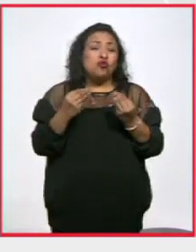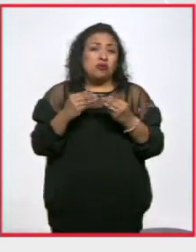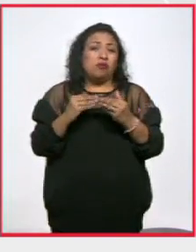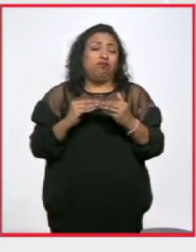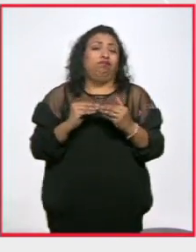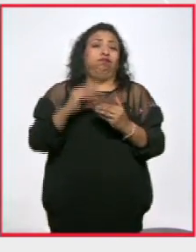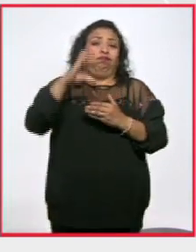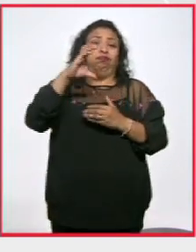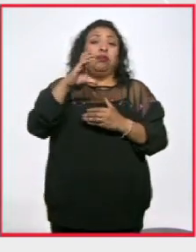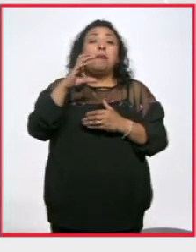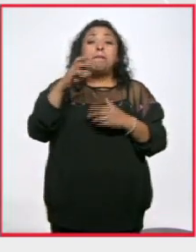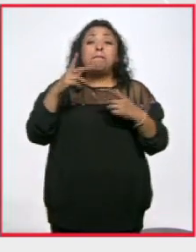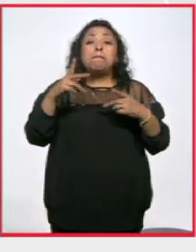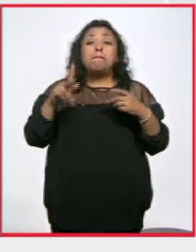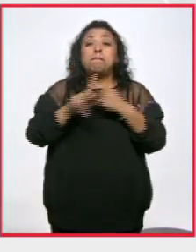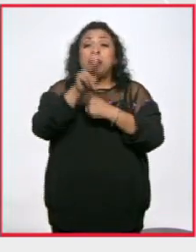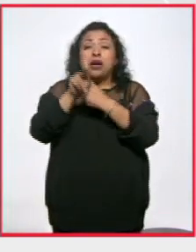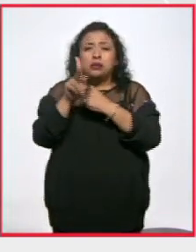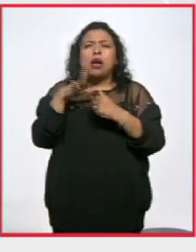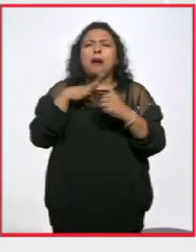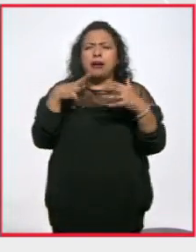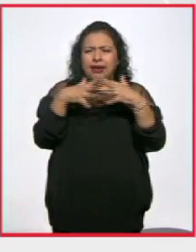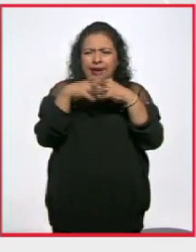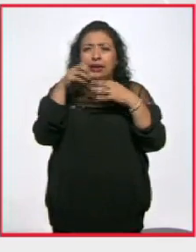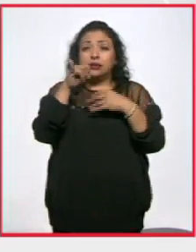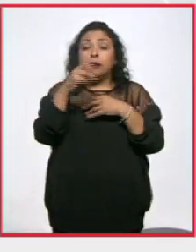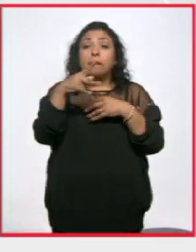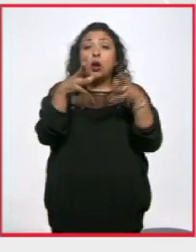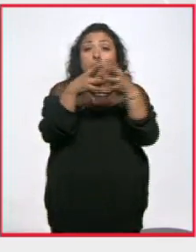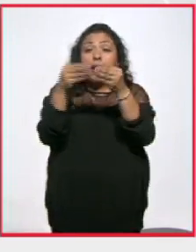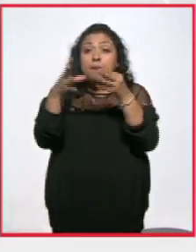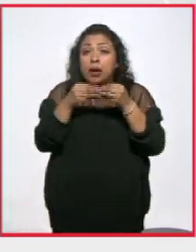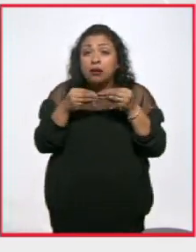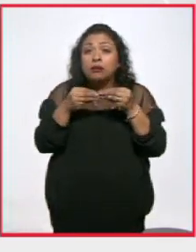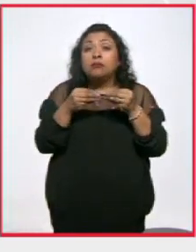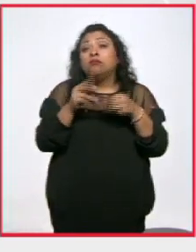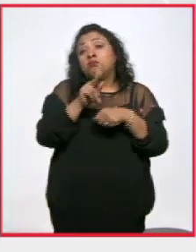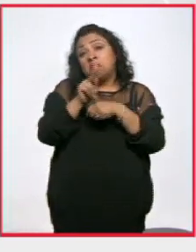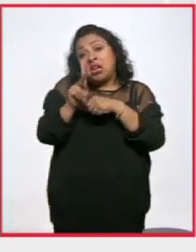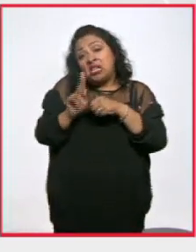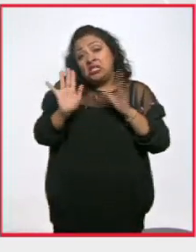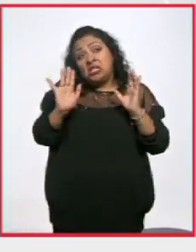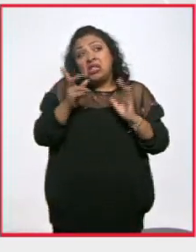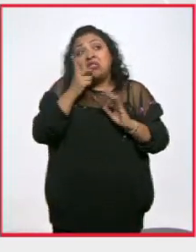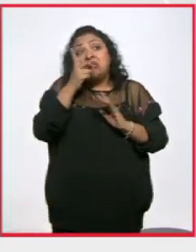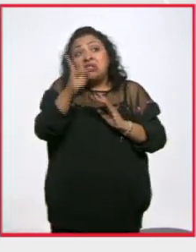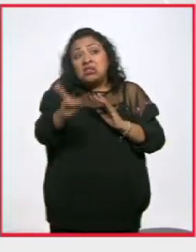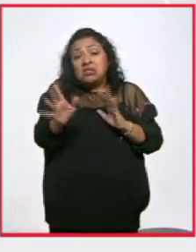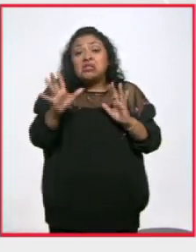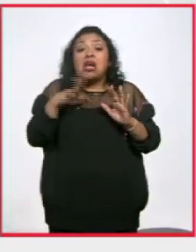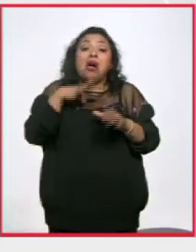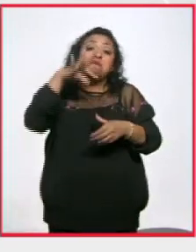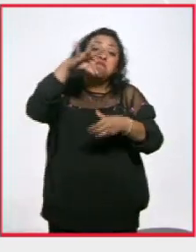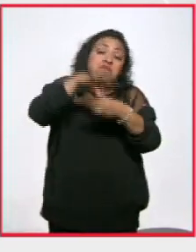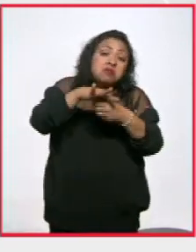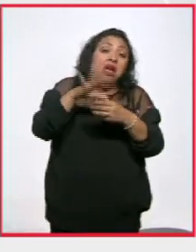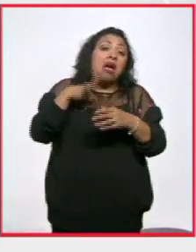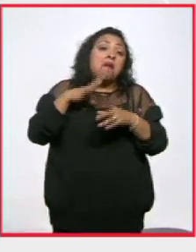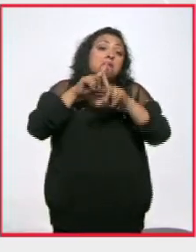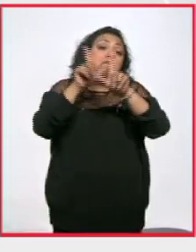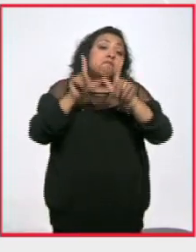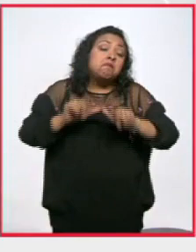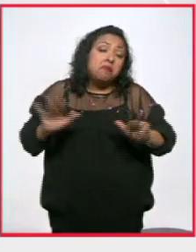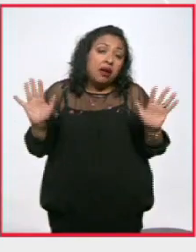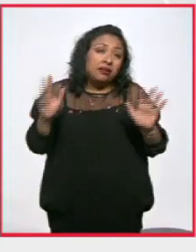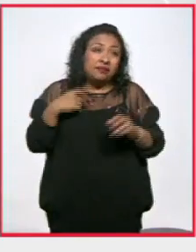países en situación de guerra, pero que estos números de desaparecidos ocurren en países que tienen estados y elecciones. Entonces